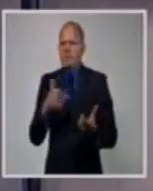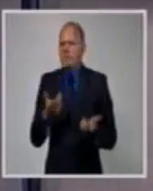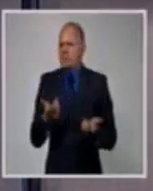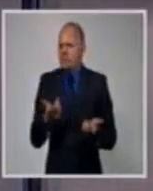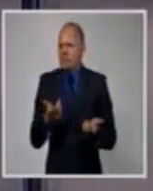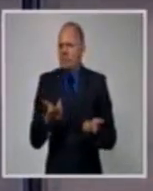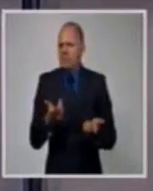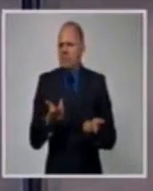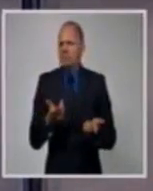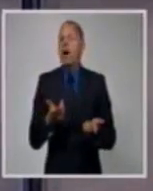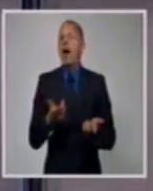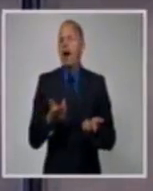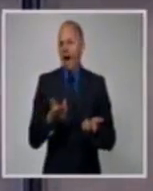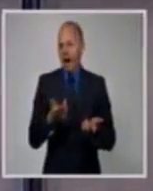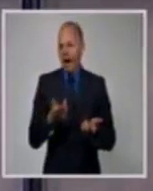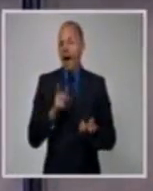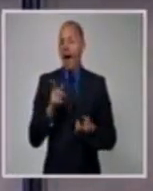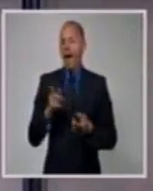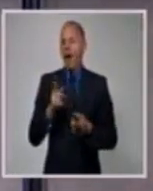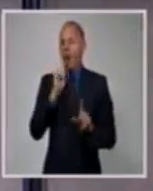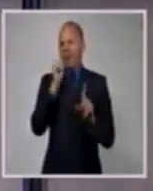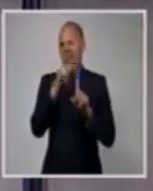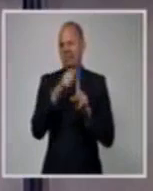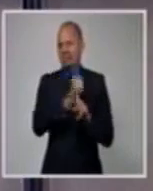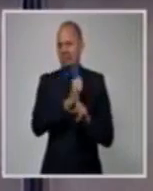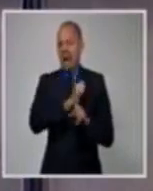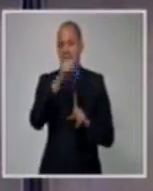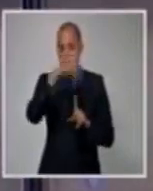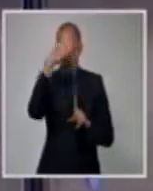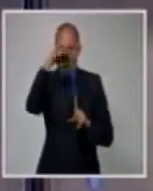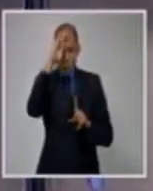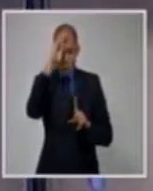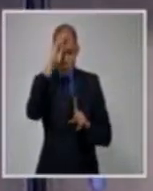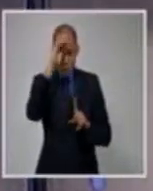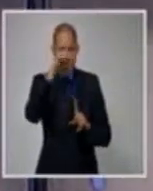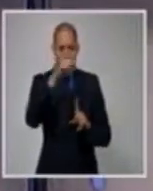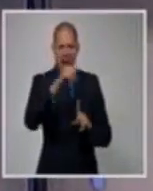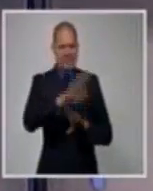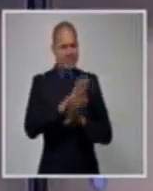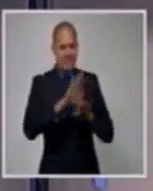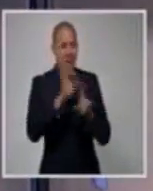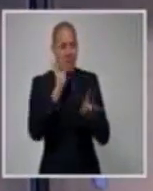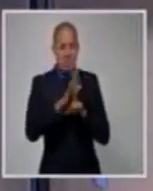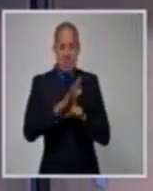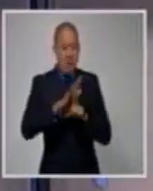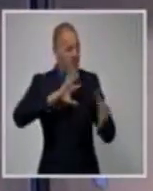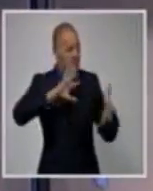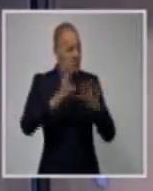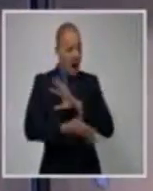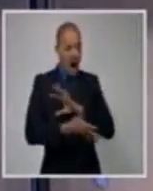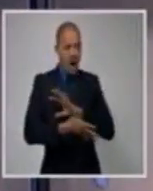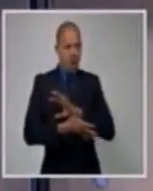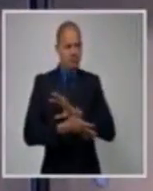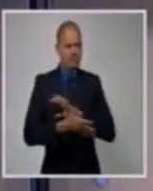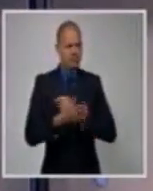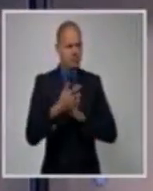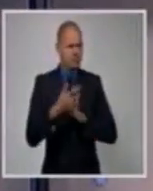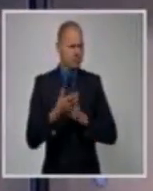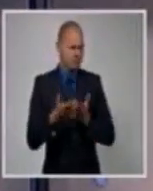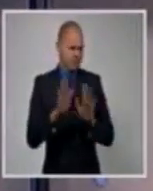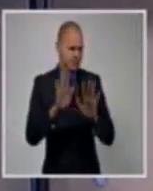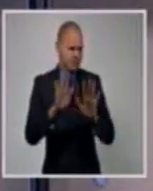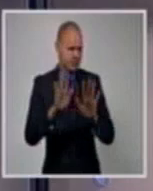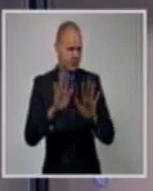permita un estallido social en Cuba. Vamos a pensar, hoy es 27 de enero. Hoy se cumplen